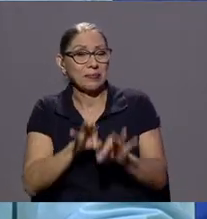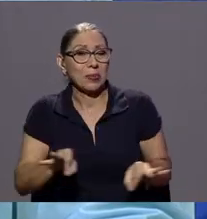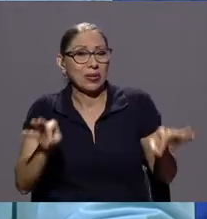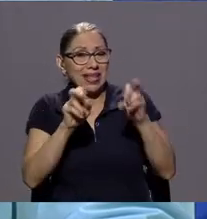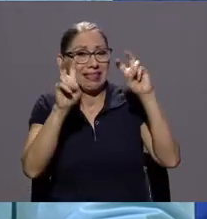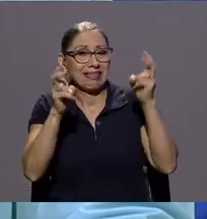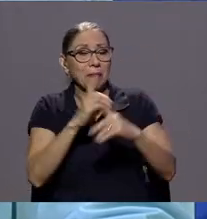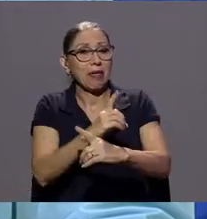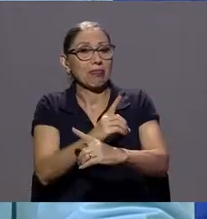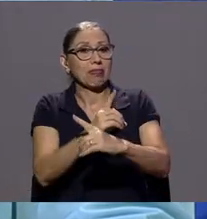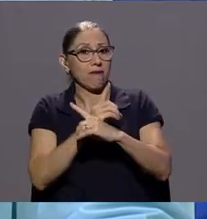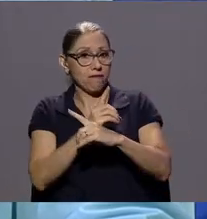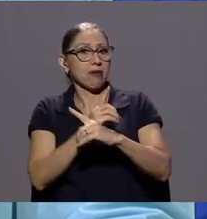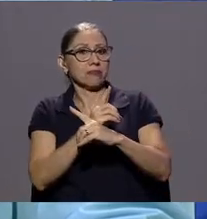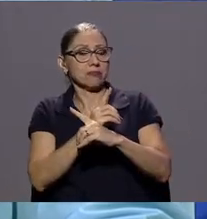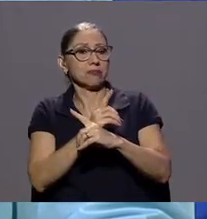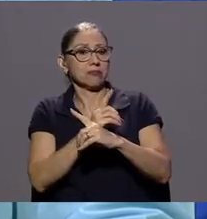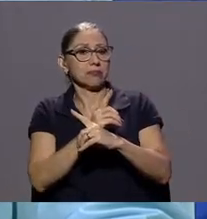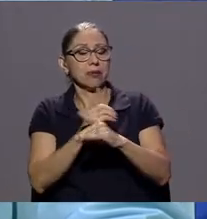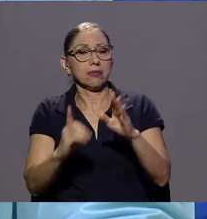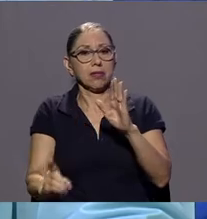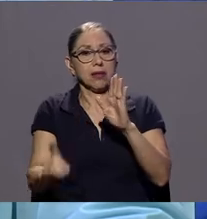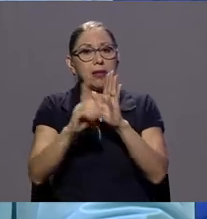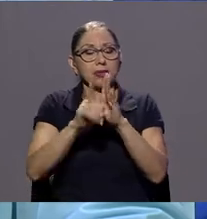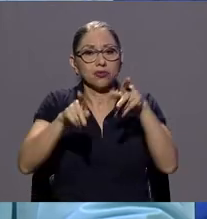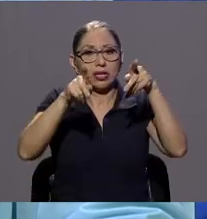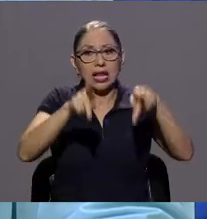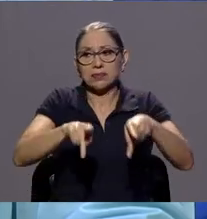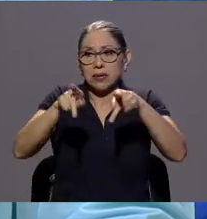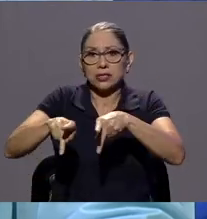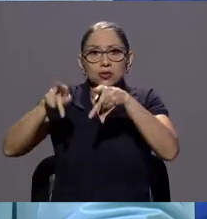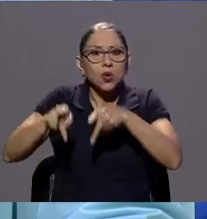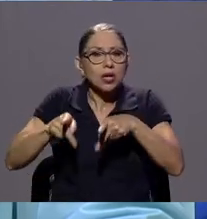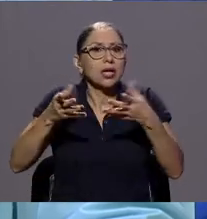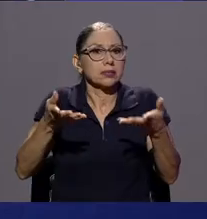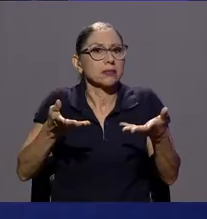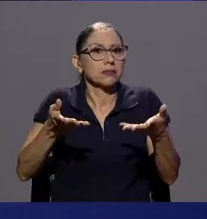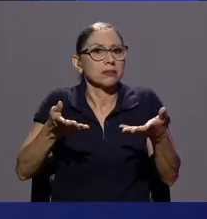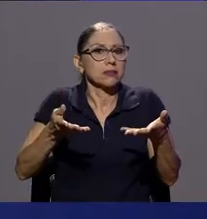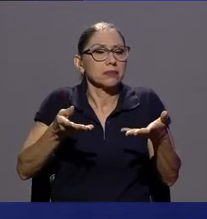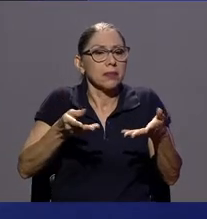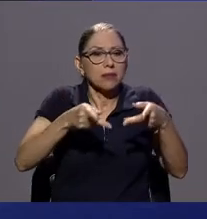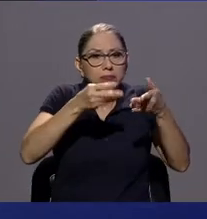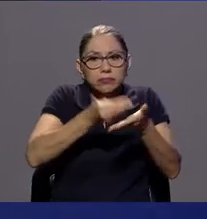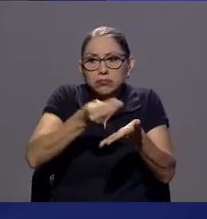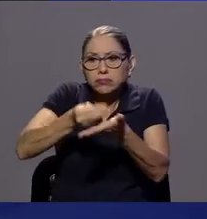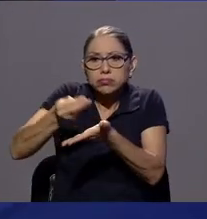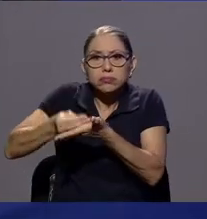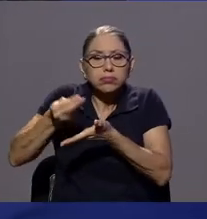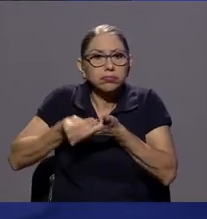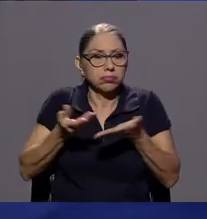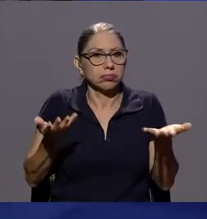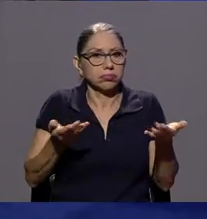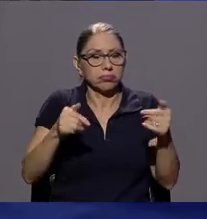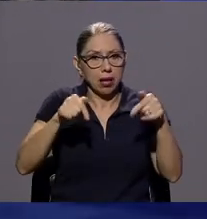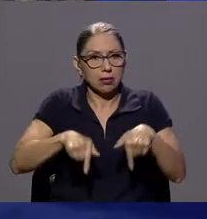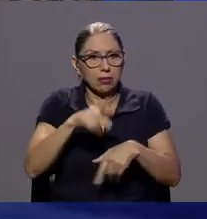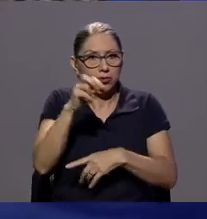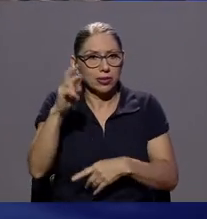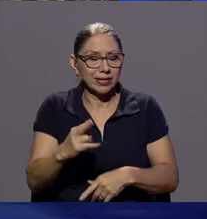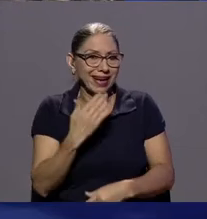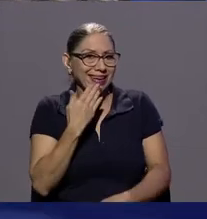que es la defensa casualmente de los derechos de las personas o los ciudadanos y ciudadanas consumidores de Costa Rica.